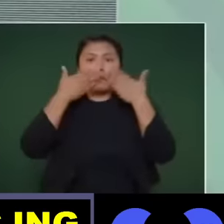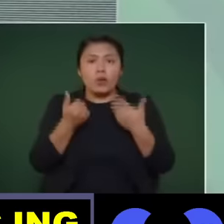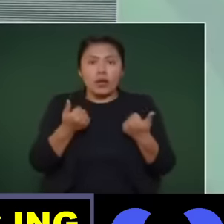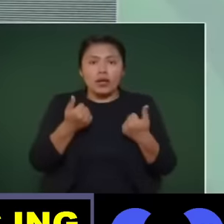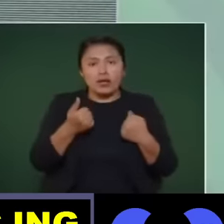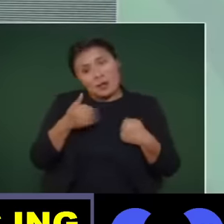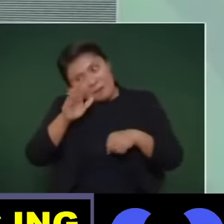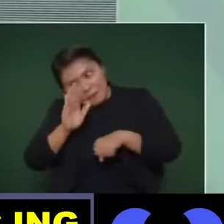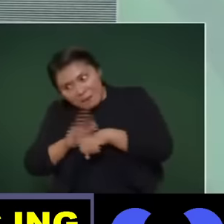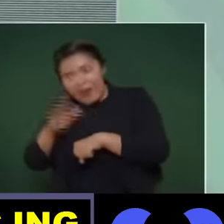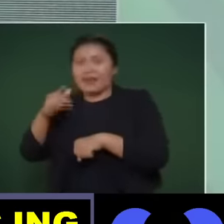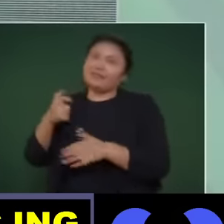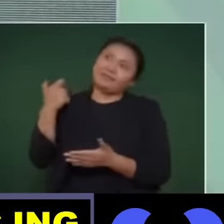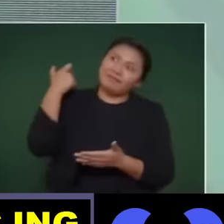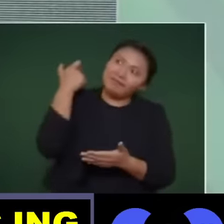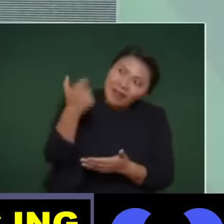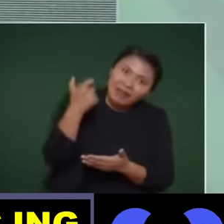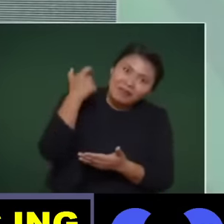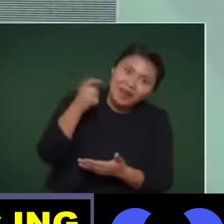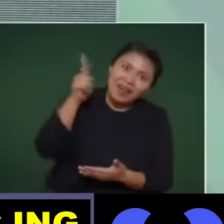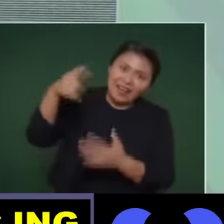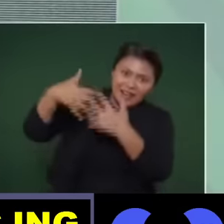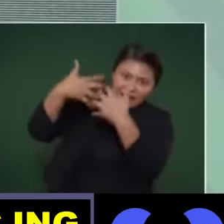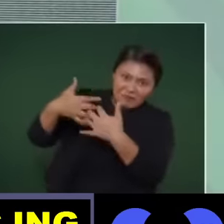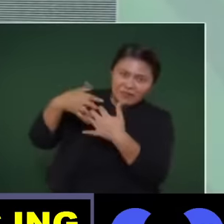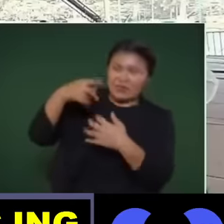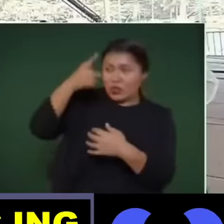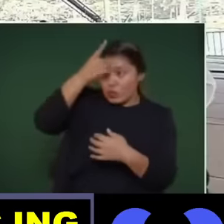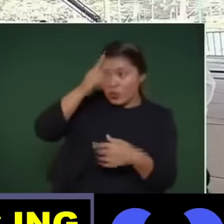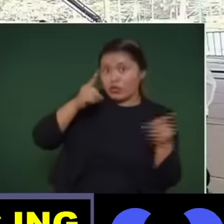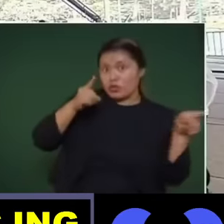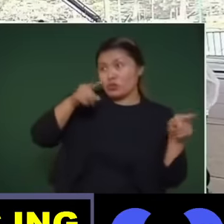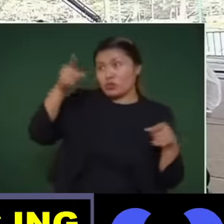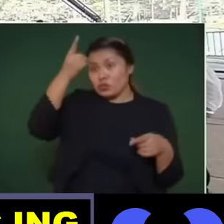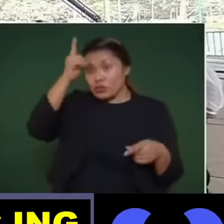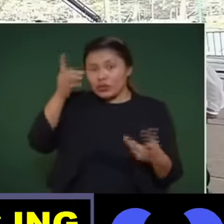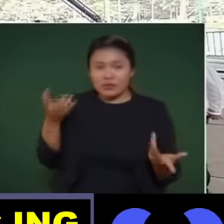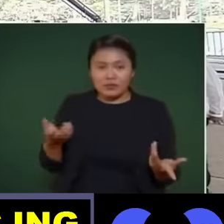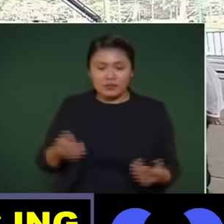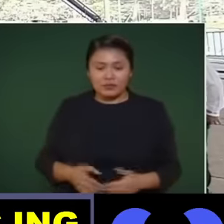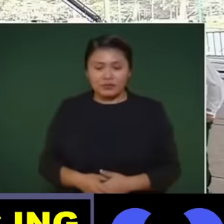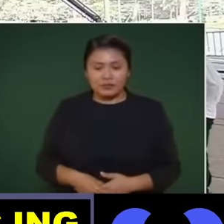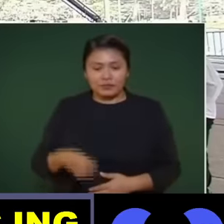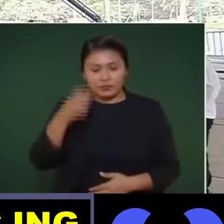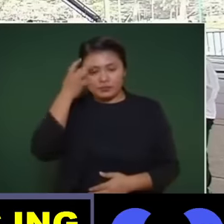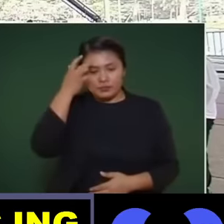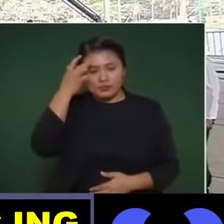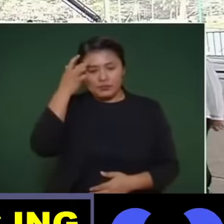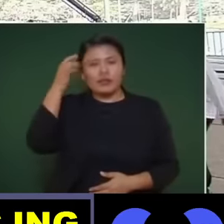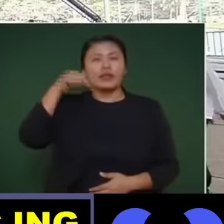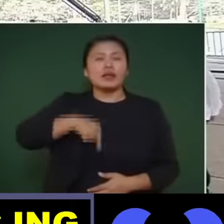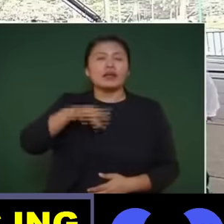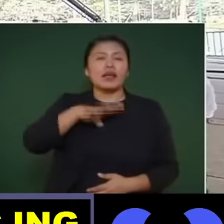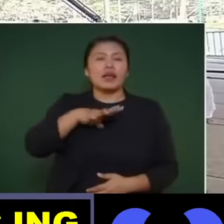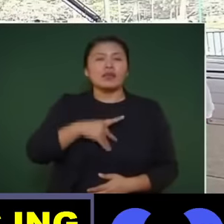Así nos dejaron, ah, no, aquí tenemos uno que inauguró Yunes,